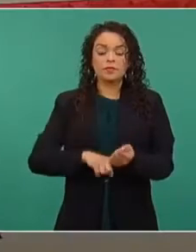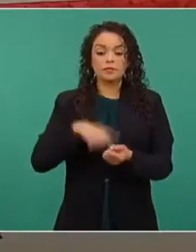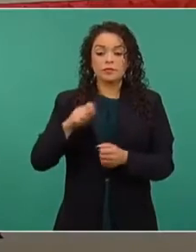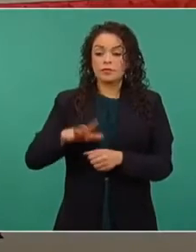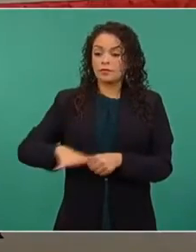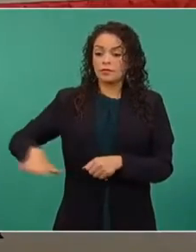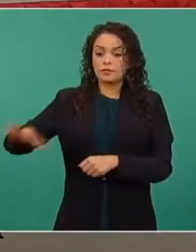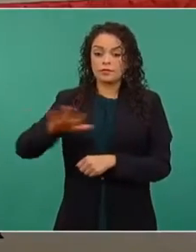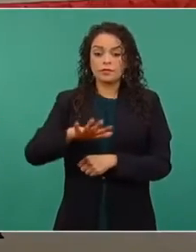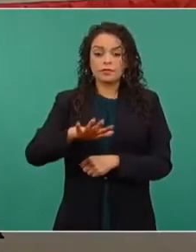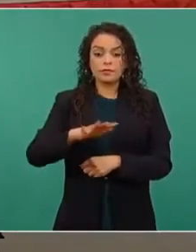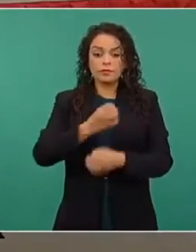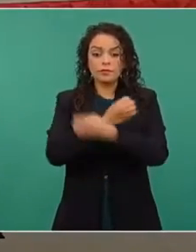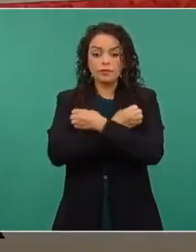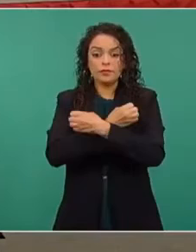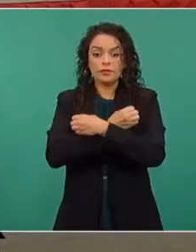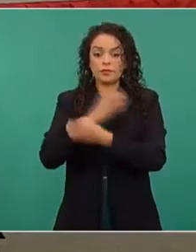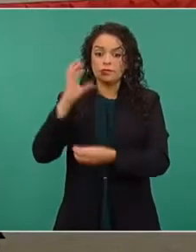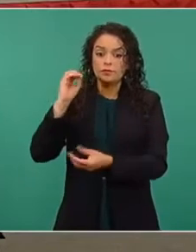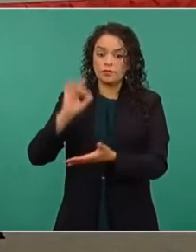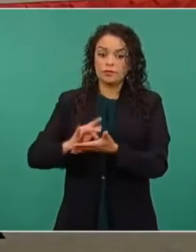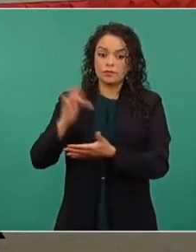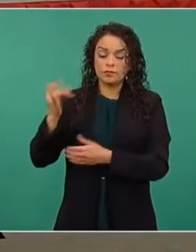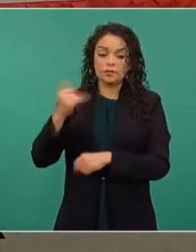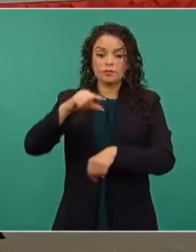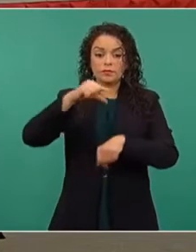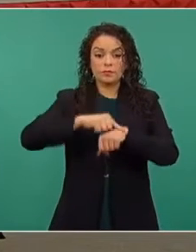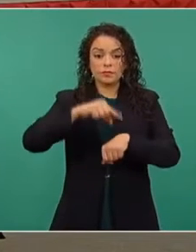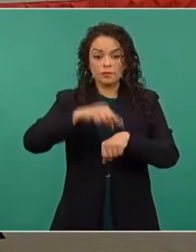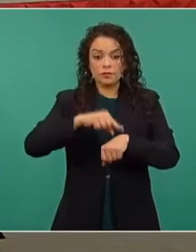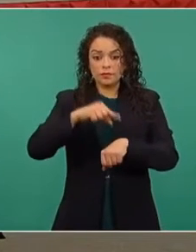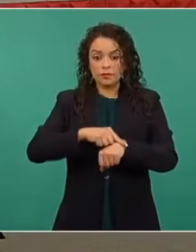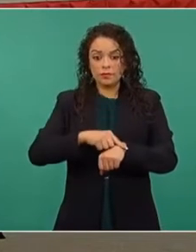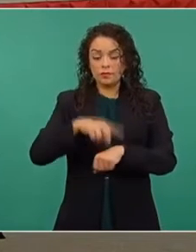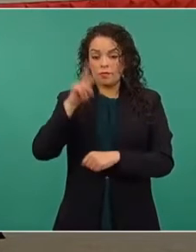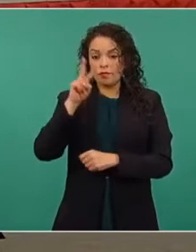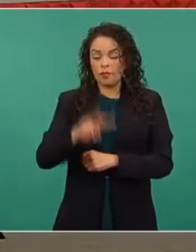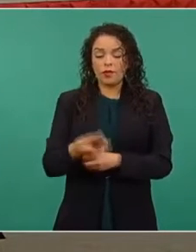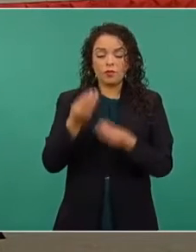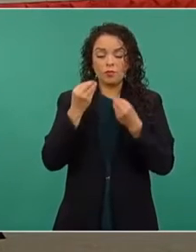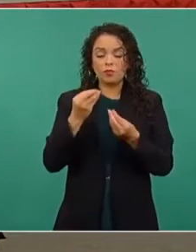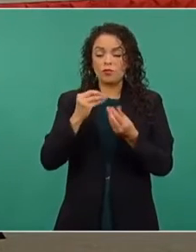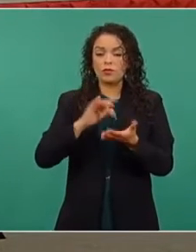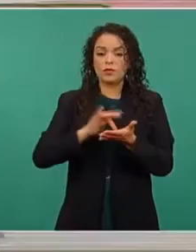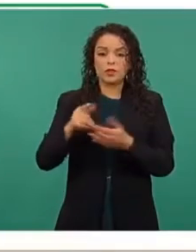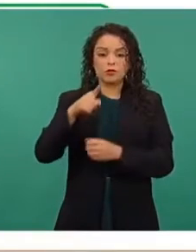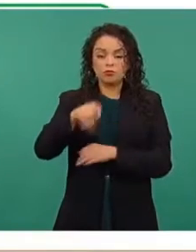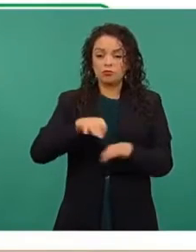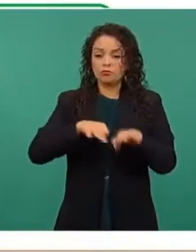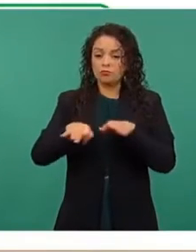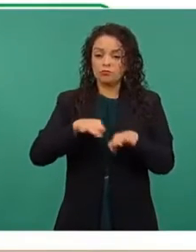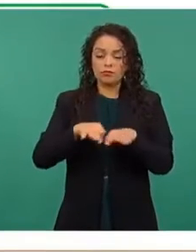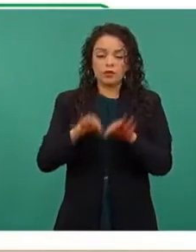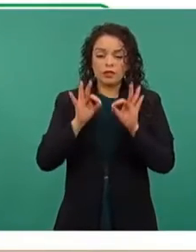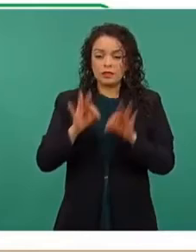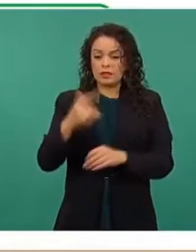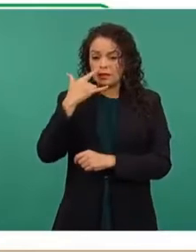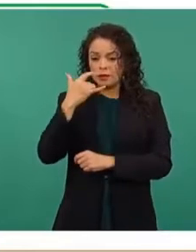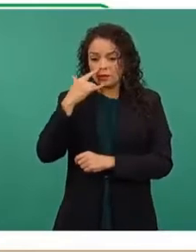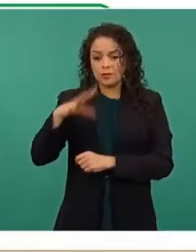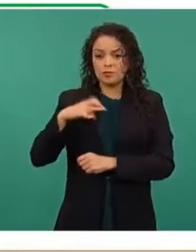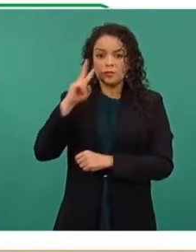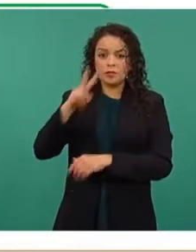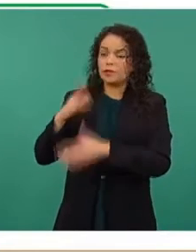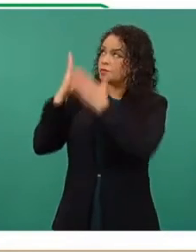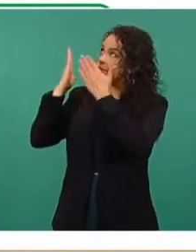felicitar y agradecer a todo el sector salud, a nuestros médicos, que siempre lo hemos hecho, muchísimas gracias, porque efectivamente esa colaboración y ese